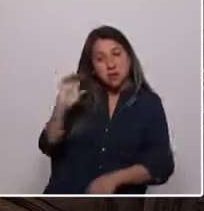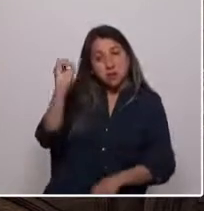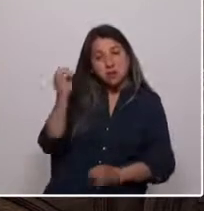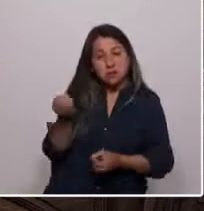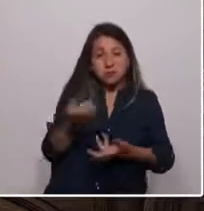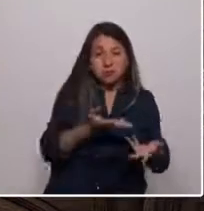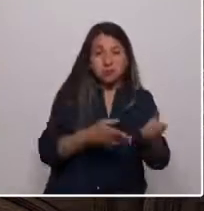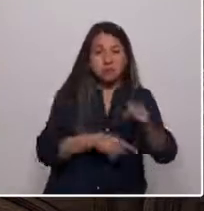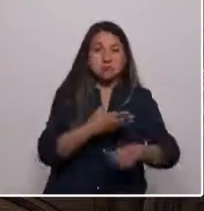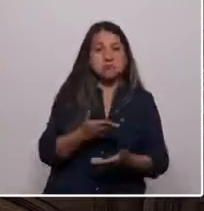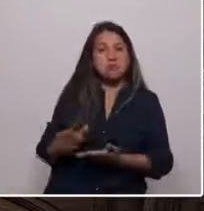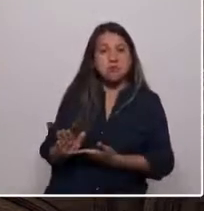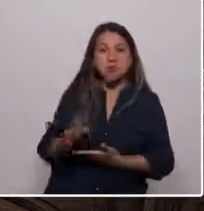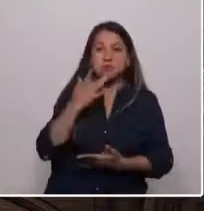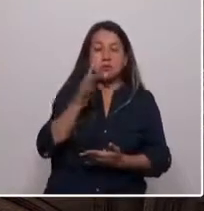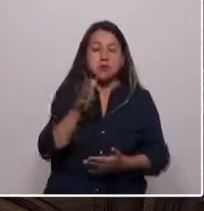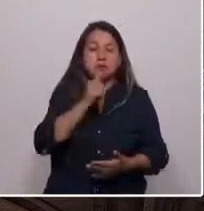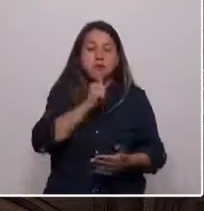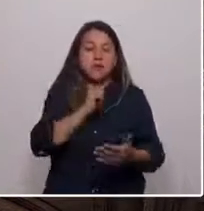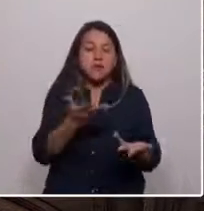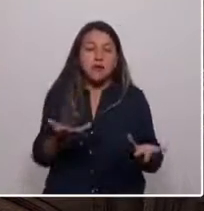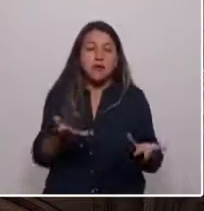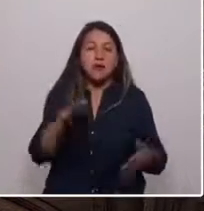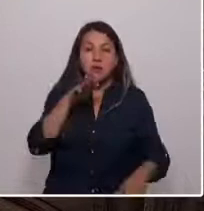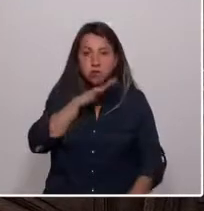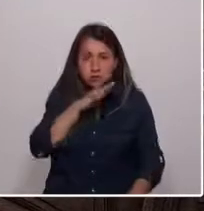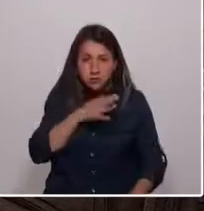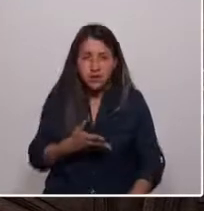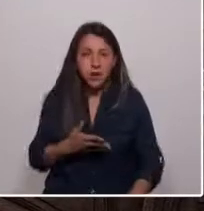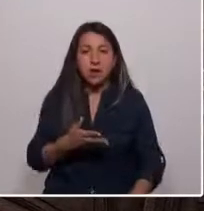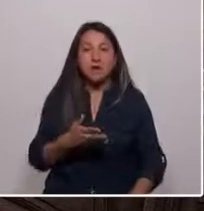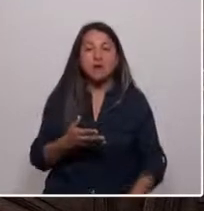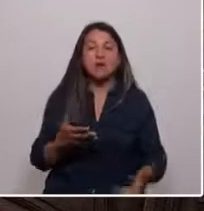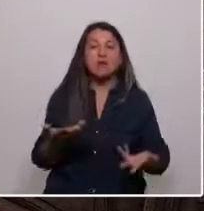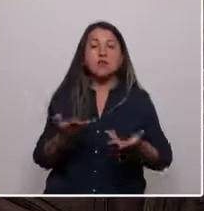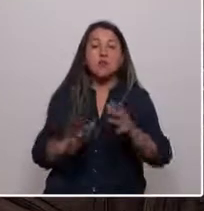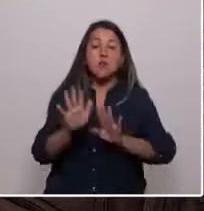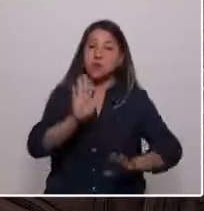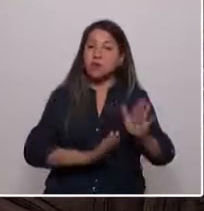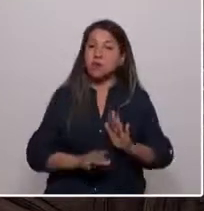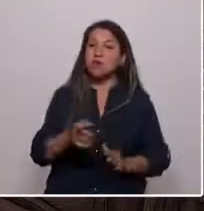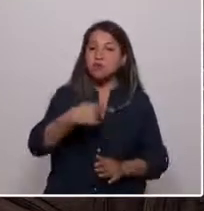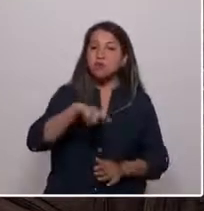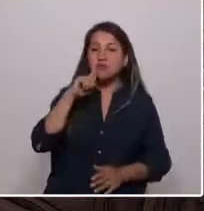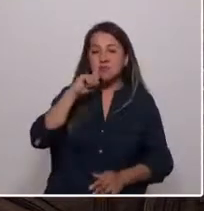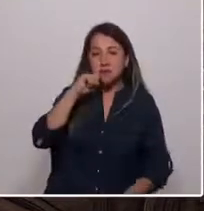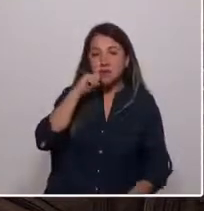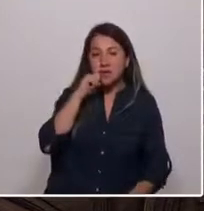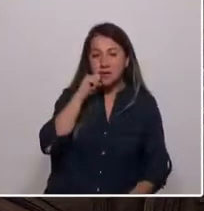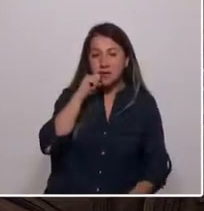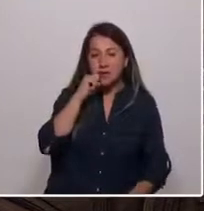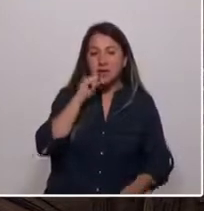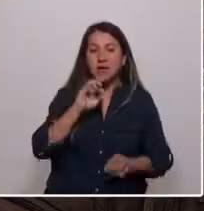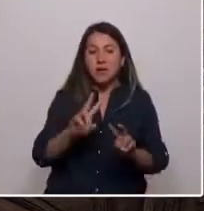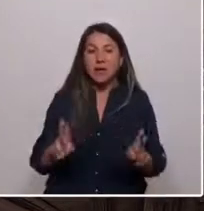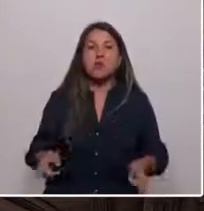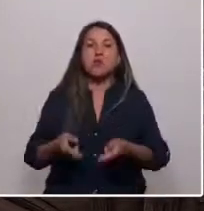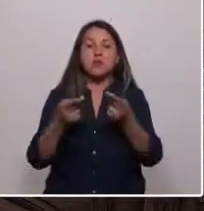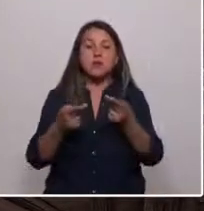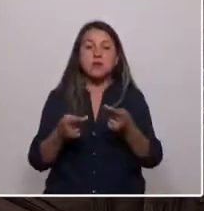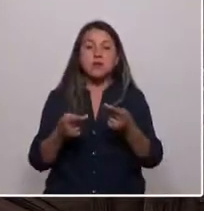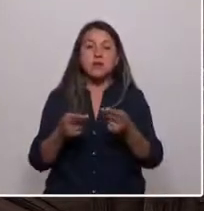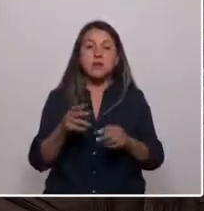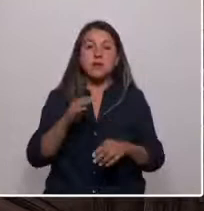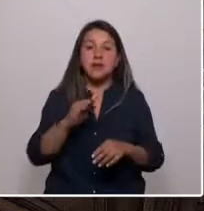que compatibilice los diferentes usos, ni se priorizan sus usos. Eso pone en claro riesgo la recuperación propia de los